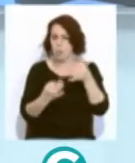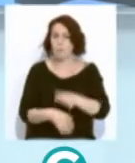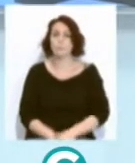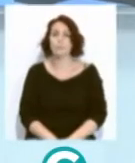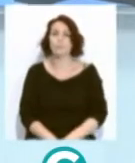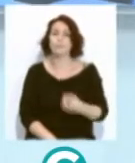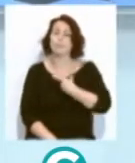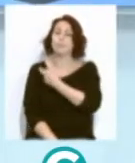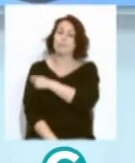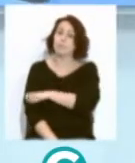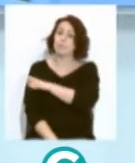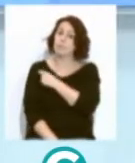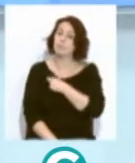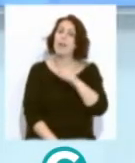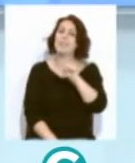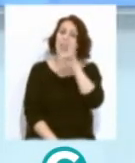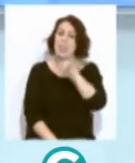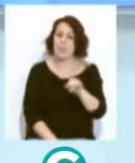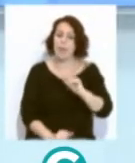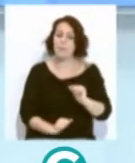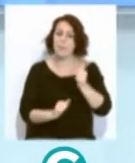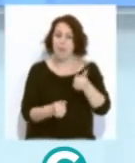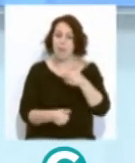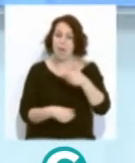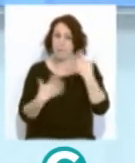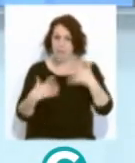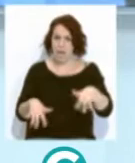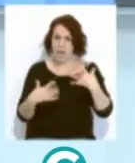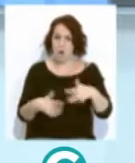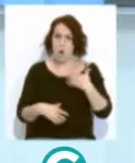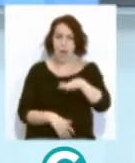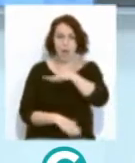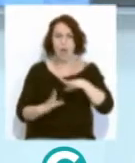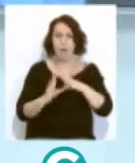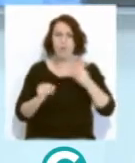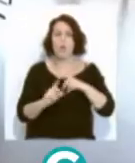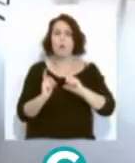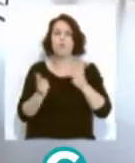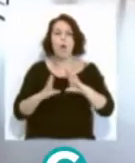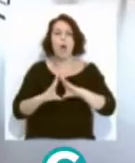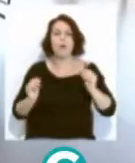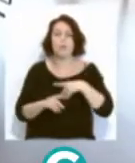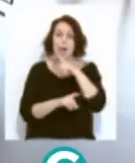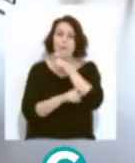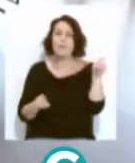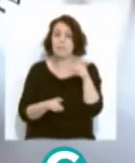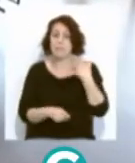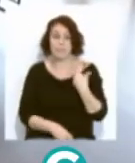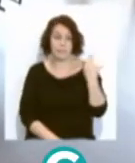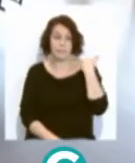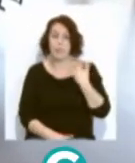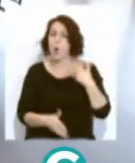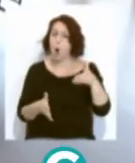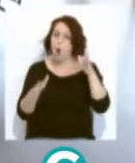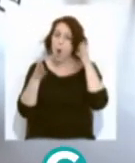Y las vacunaciones con AstraZeneca comenzarán este miércoles en Andalucía. La Junta ha anunciado que tal y como se aprobó en el